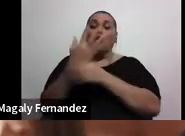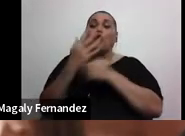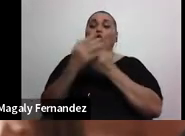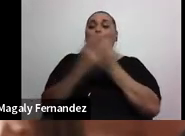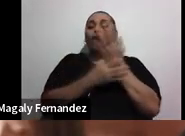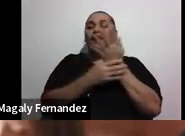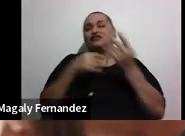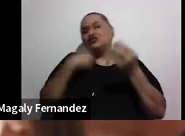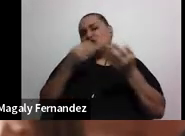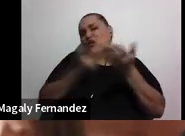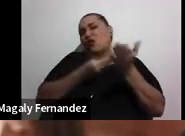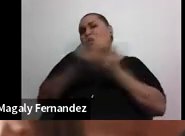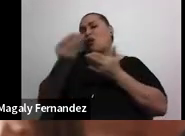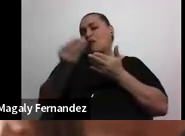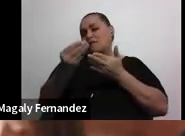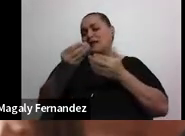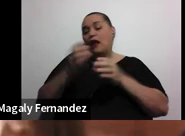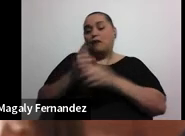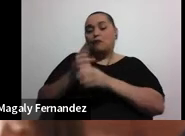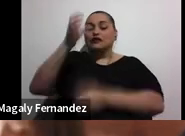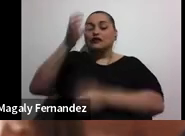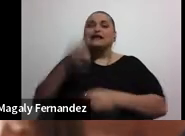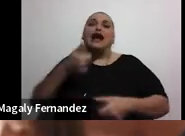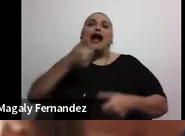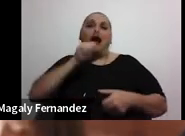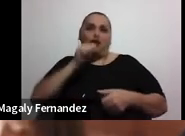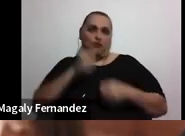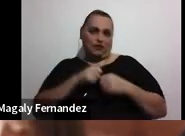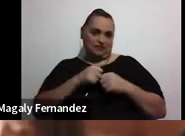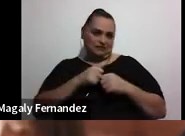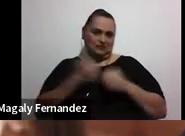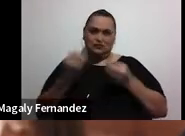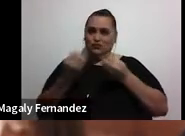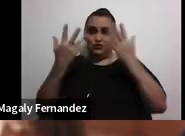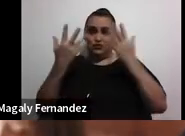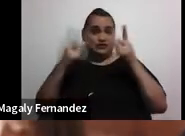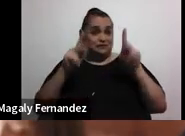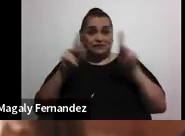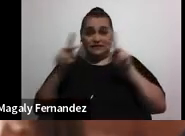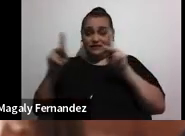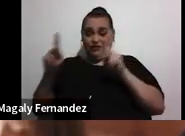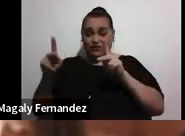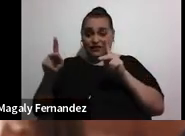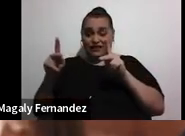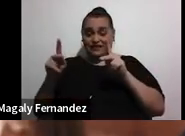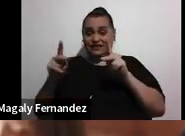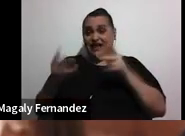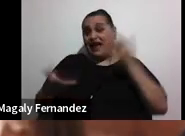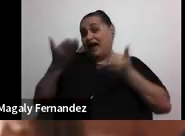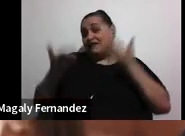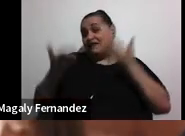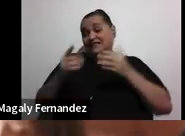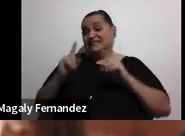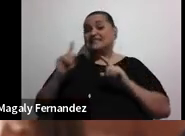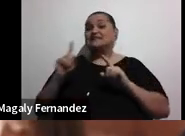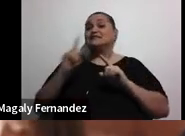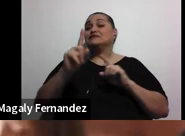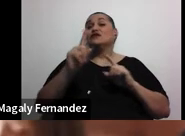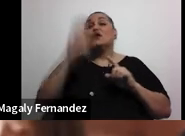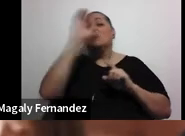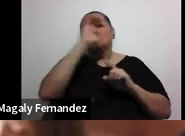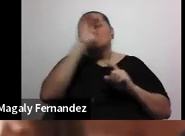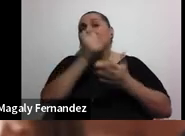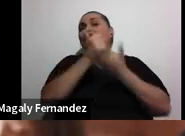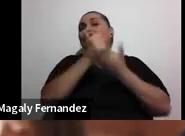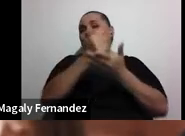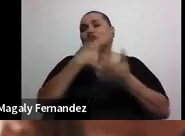botella para echar el agua muchas personas en ocasiones llegan a buscar ayuda en este momento se preparan voy a ir